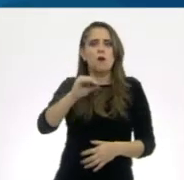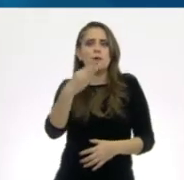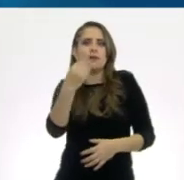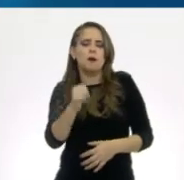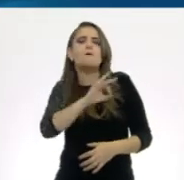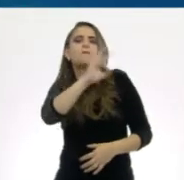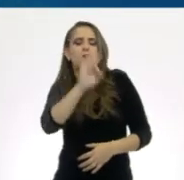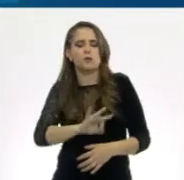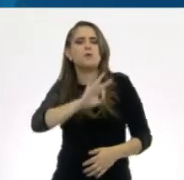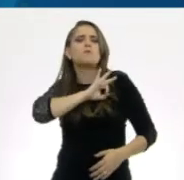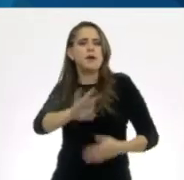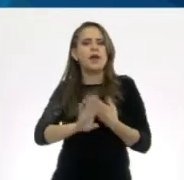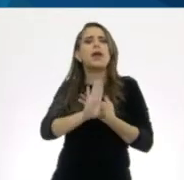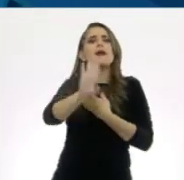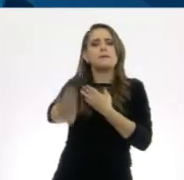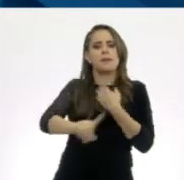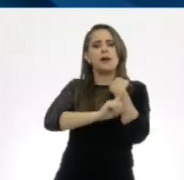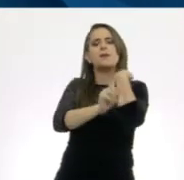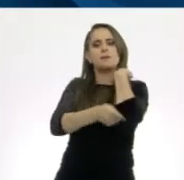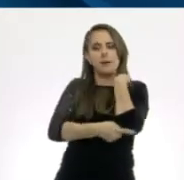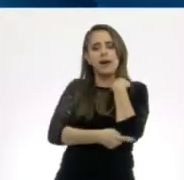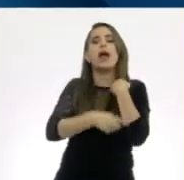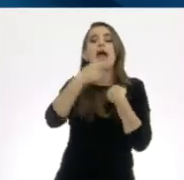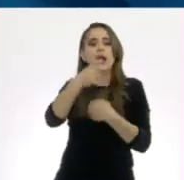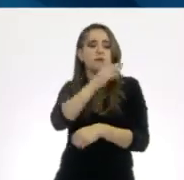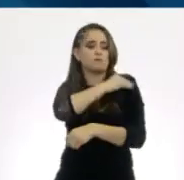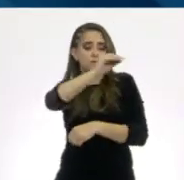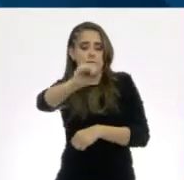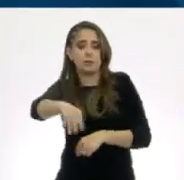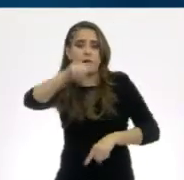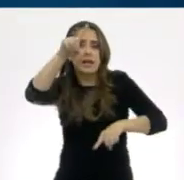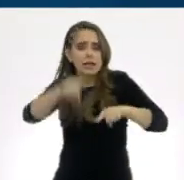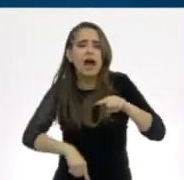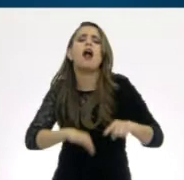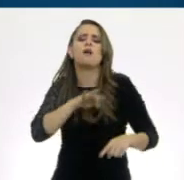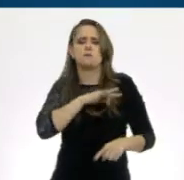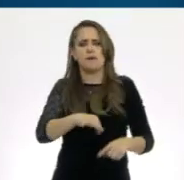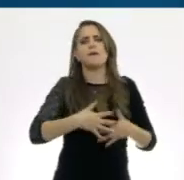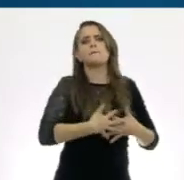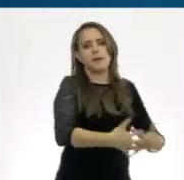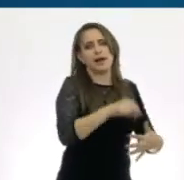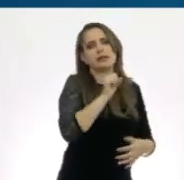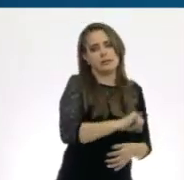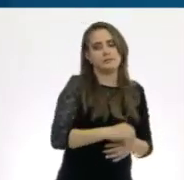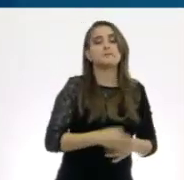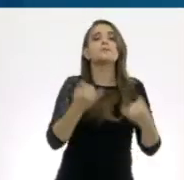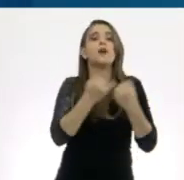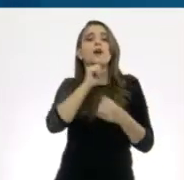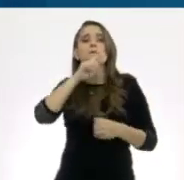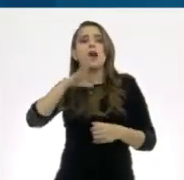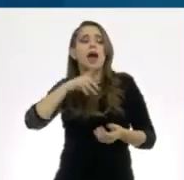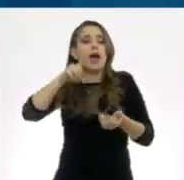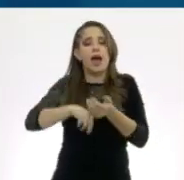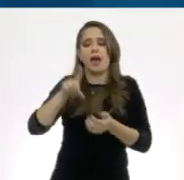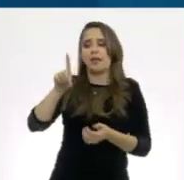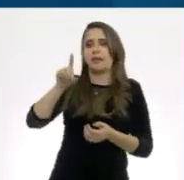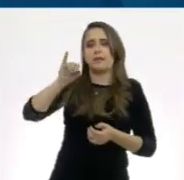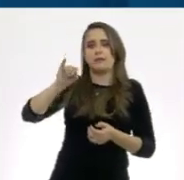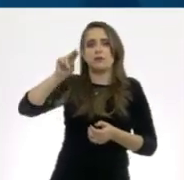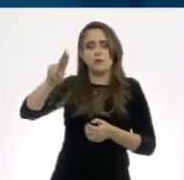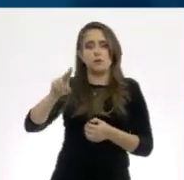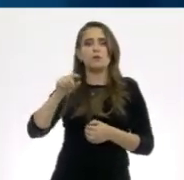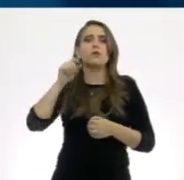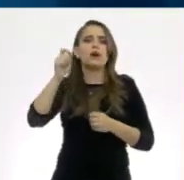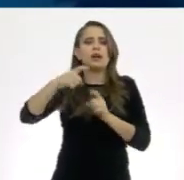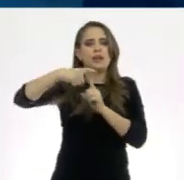y son reversibles al suspender su uso. También existe el dispositivo intrauterino, un pequeño artefacto en